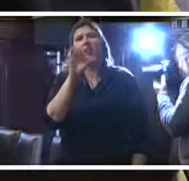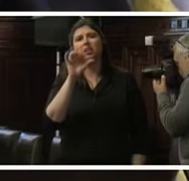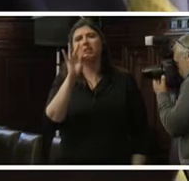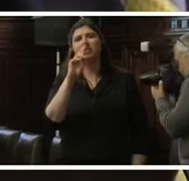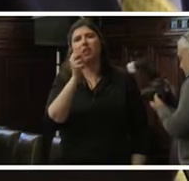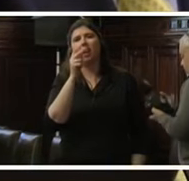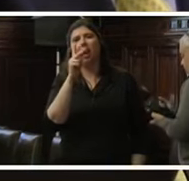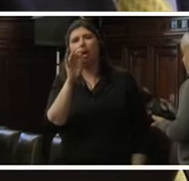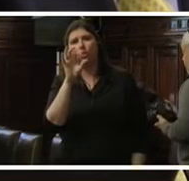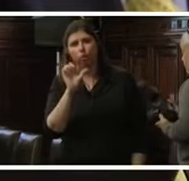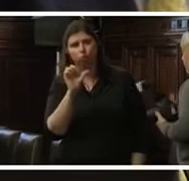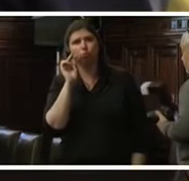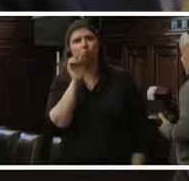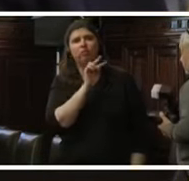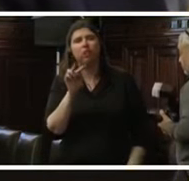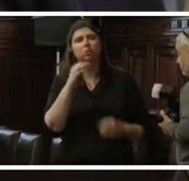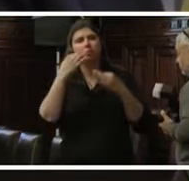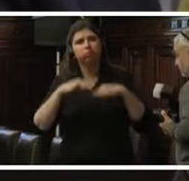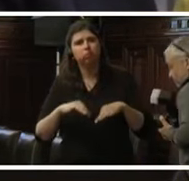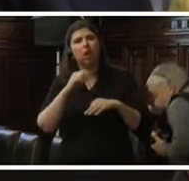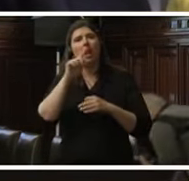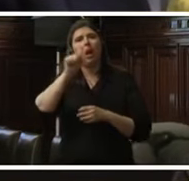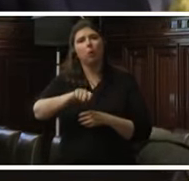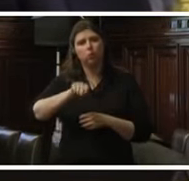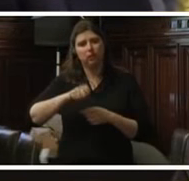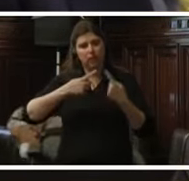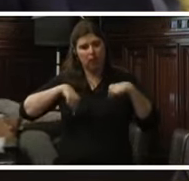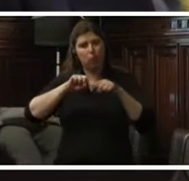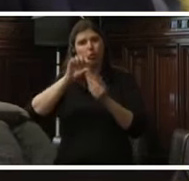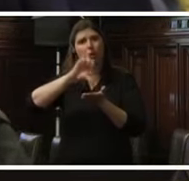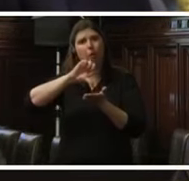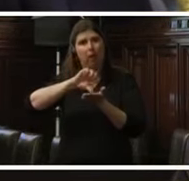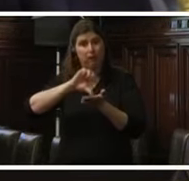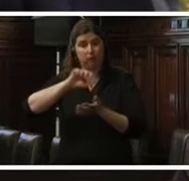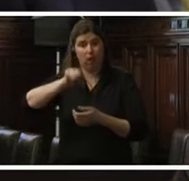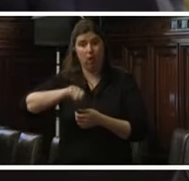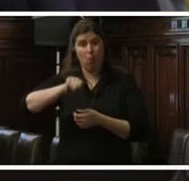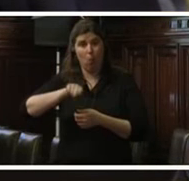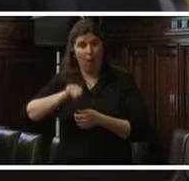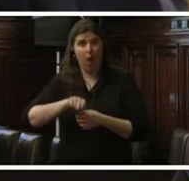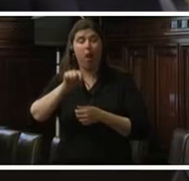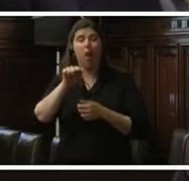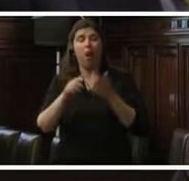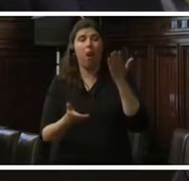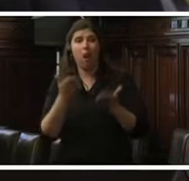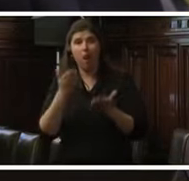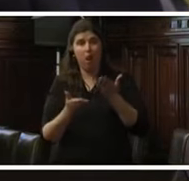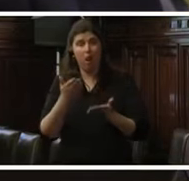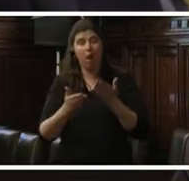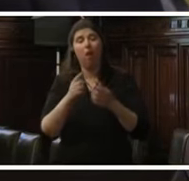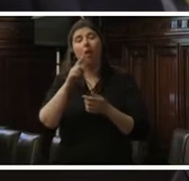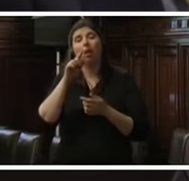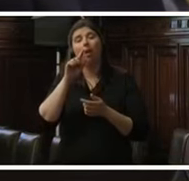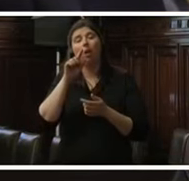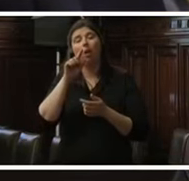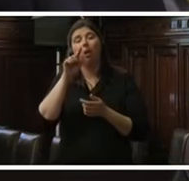alta instancia de la Administración de Justicia de nuestro país, como es el Tribunal Constitucional Peruano, denunciando ante el sistema